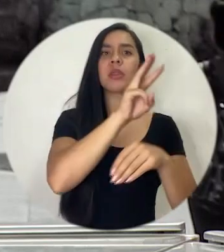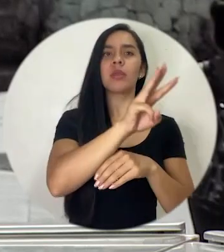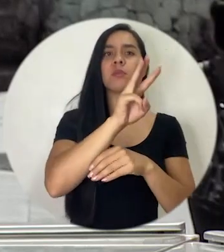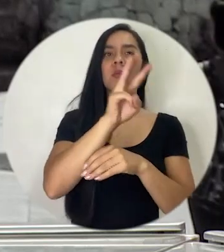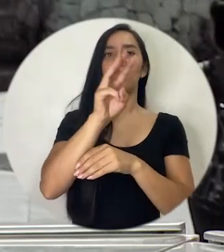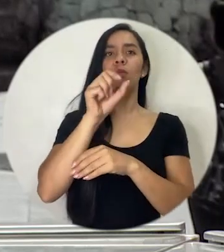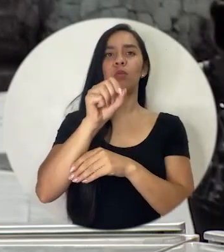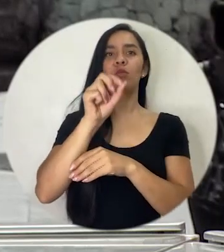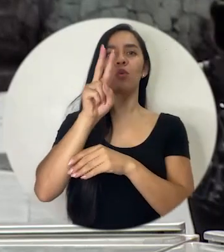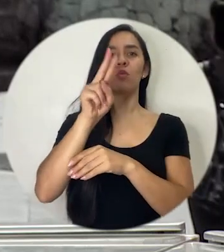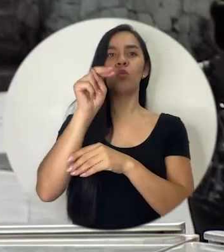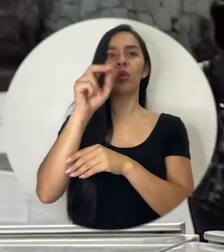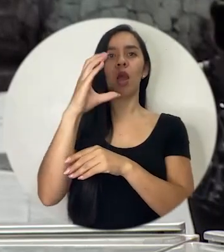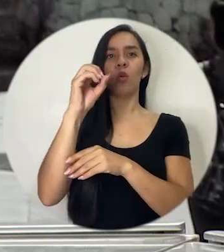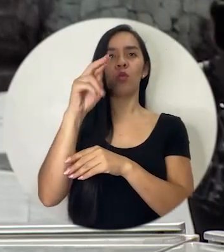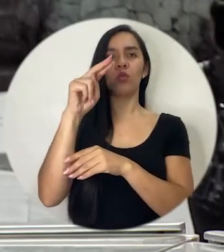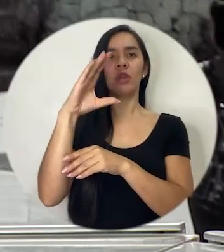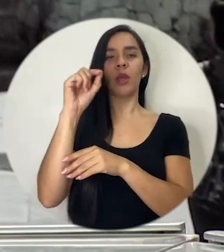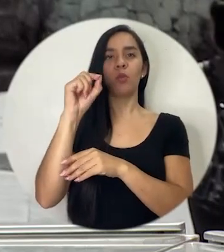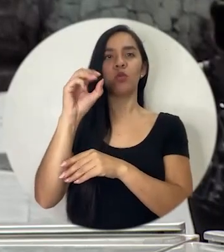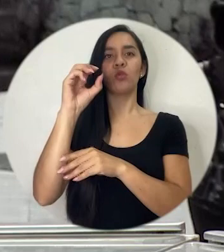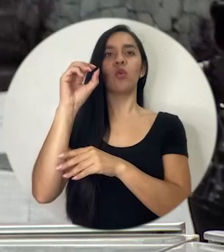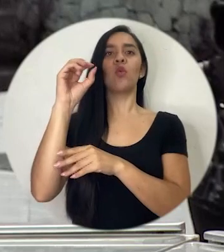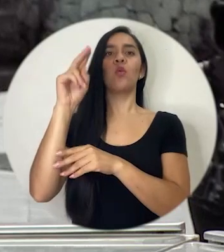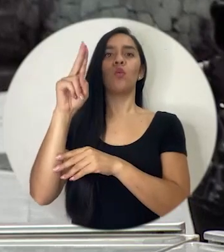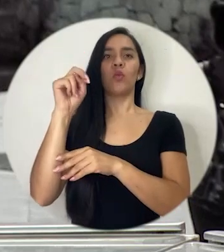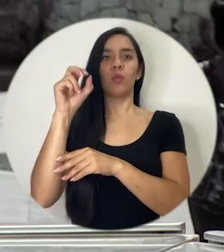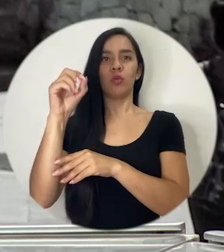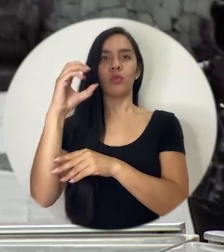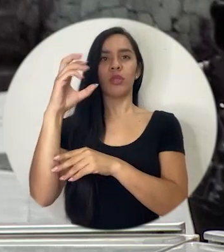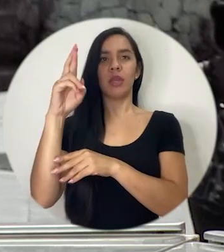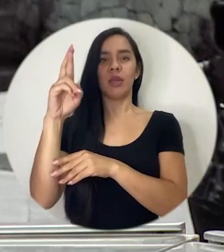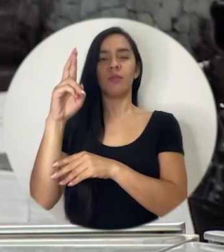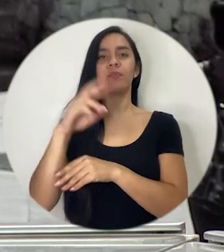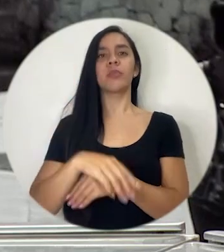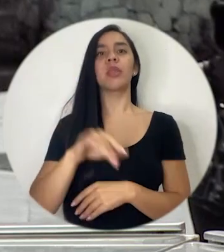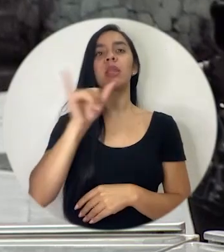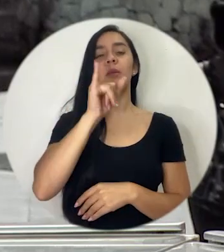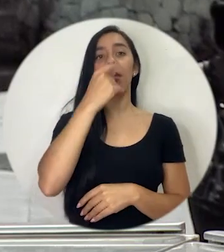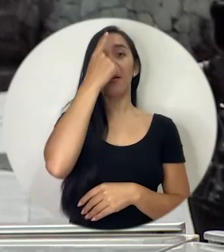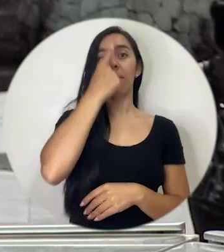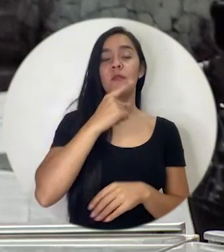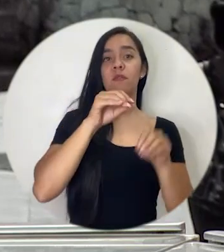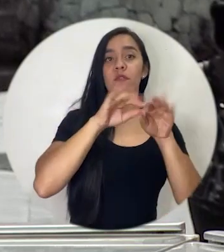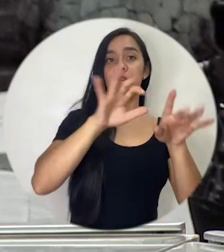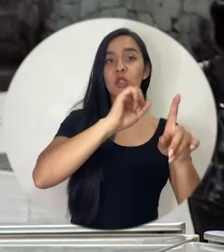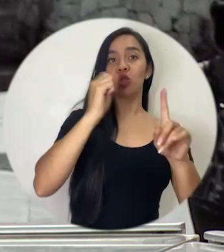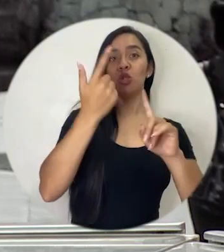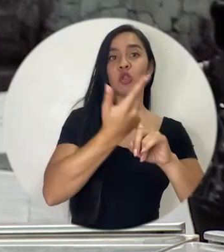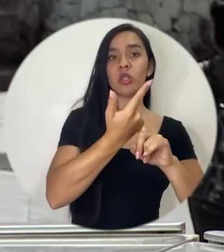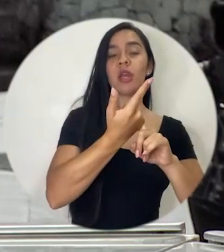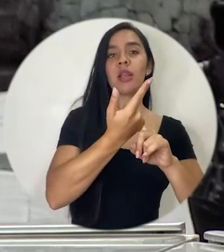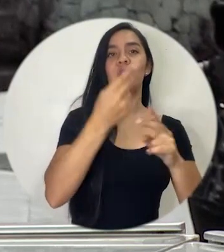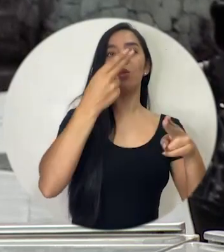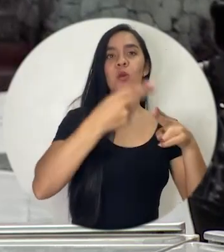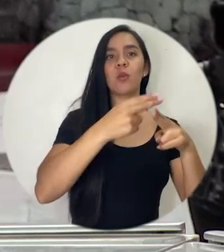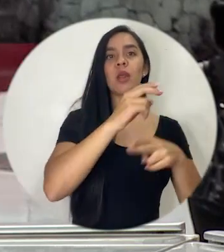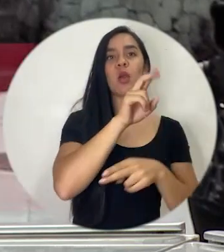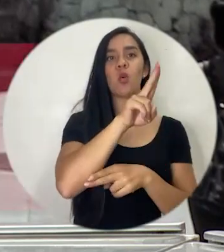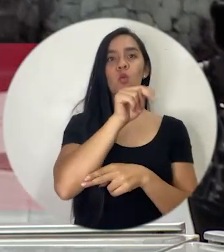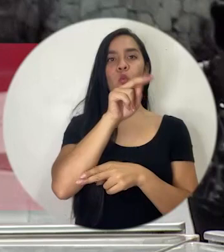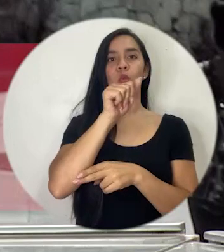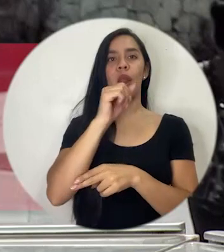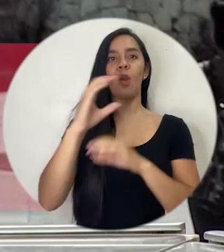.unacomunica.una.cr y en nuestros perfiles en las redes sociales bajo el nombre de Una